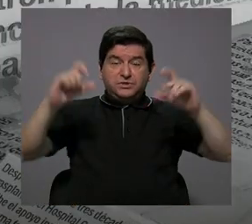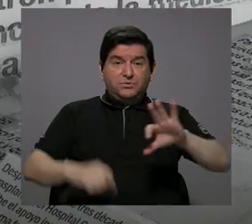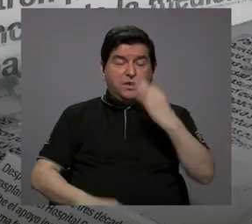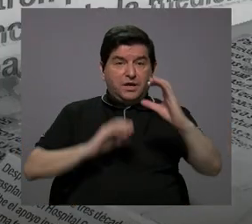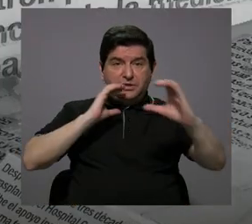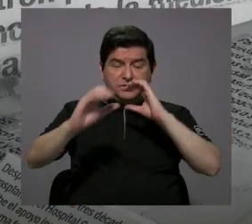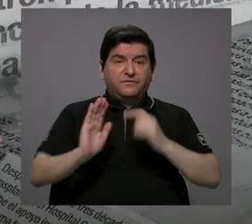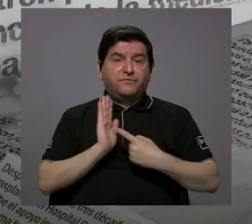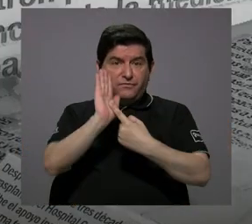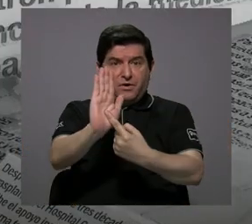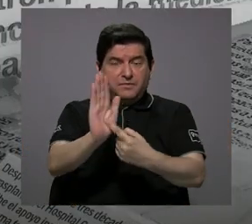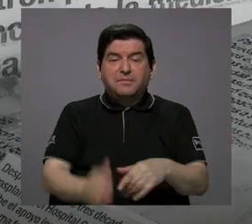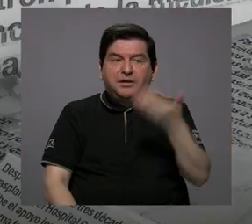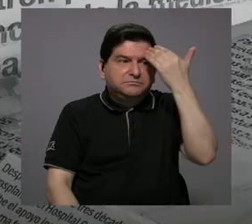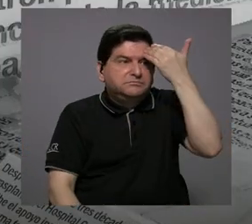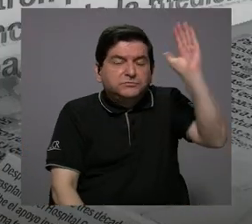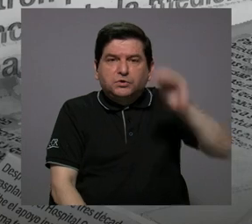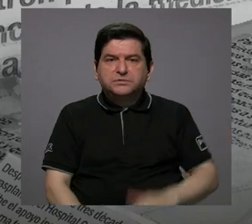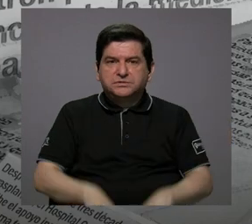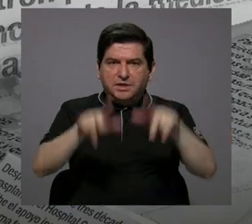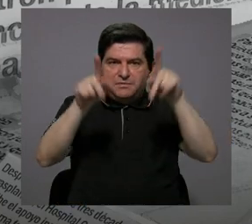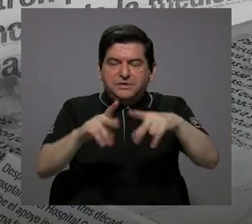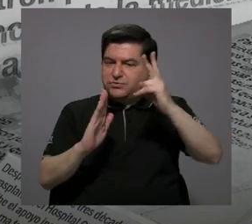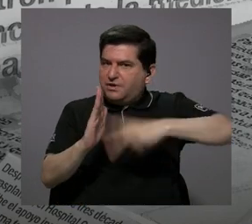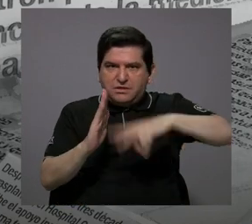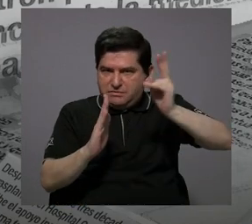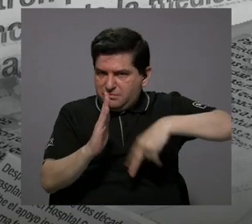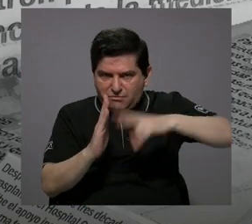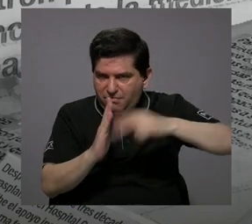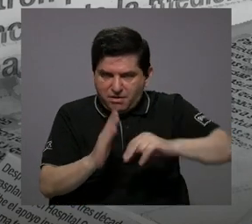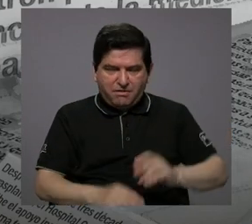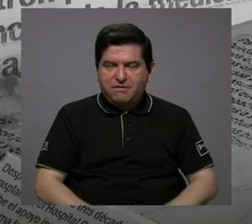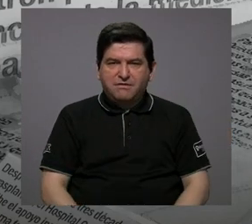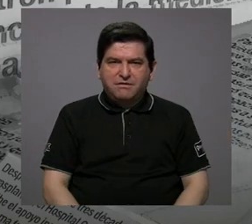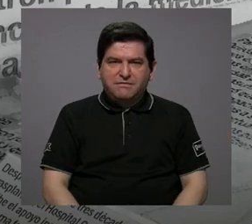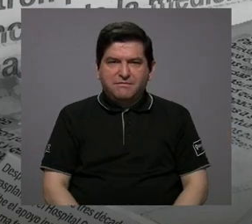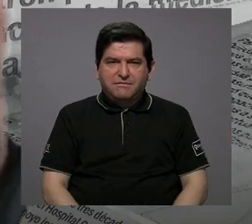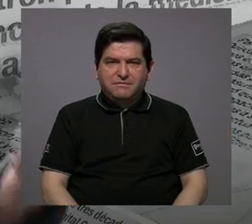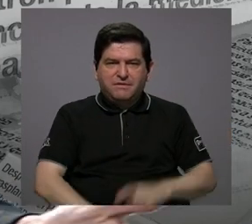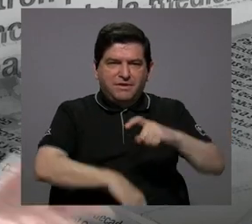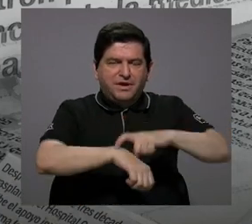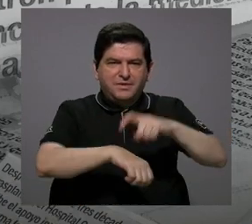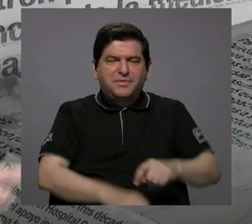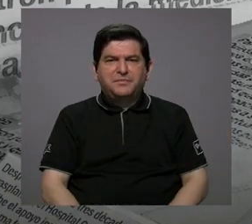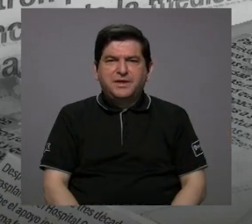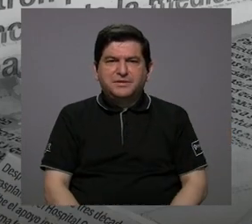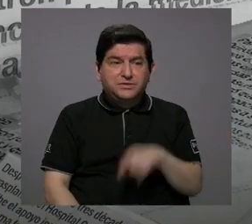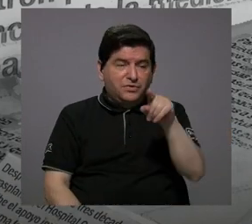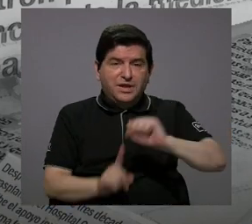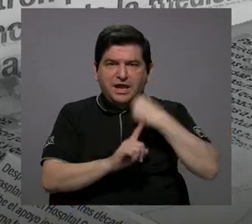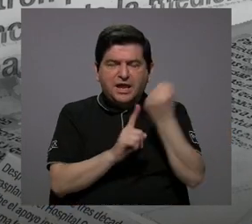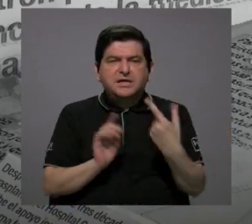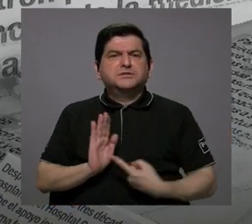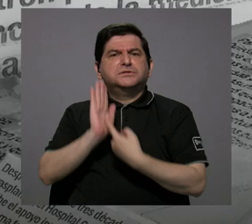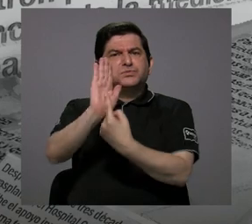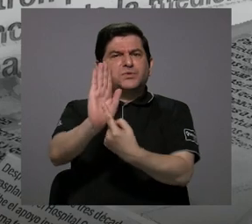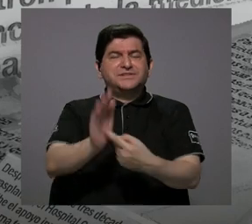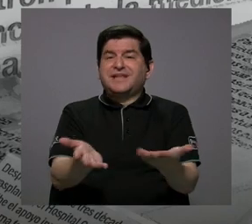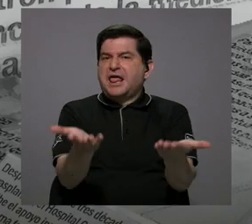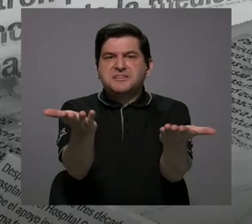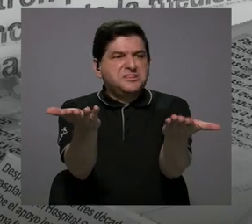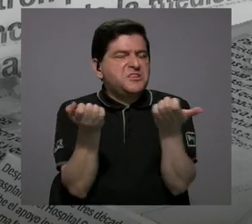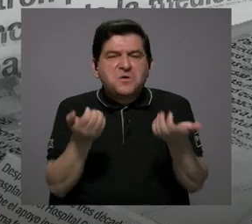medios de comunicación. No sé si es que la gente no lee cuando se exponen esos puntos. No